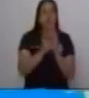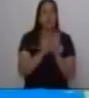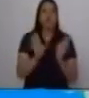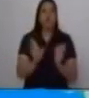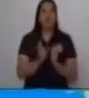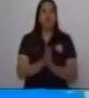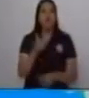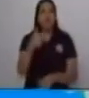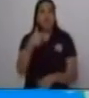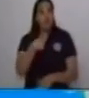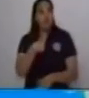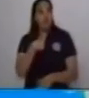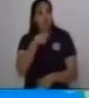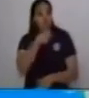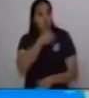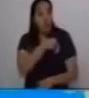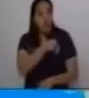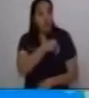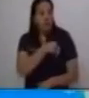que viniera